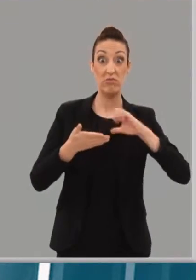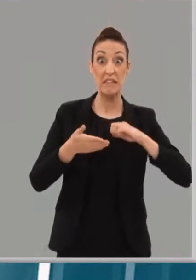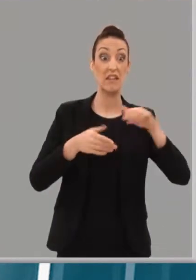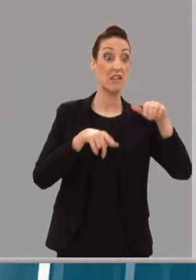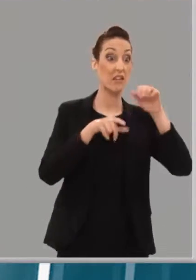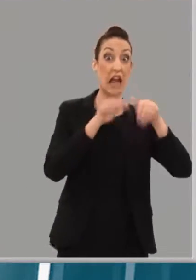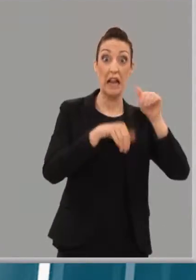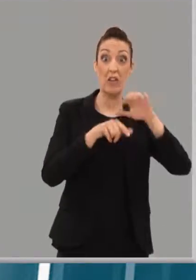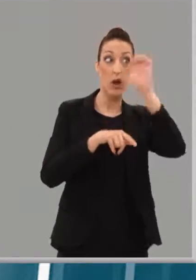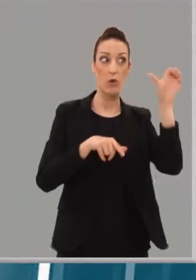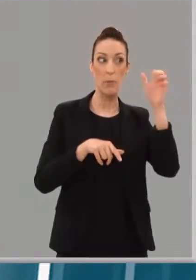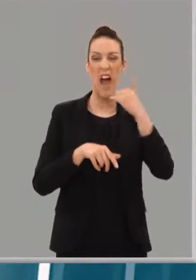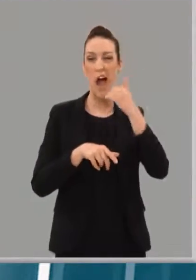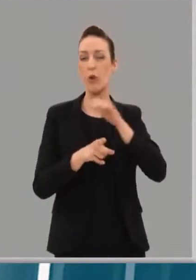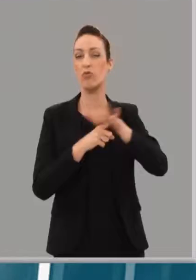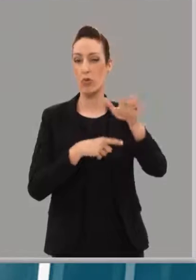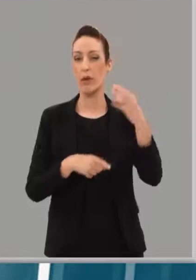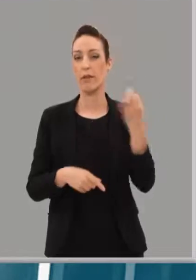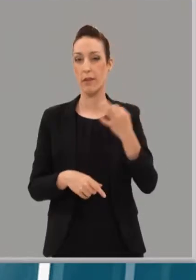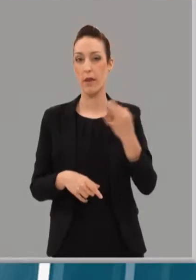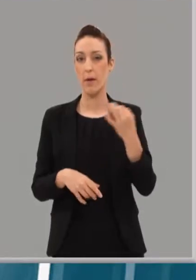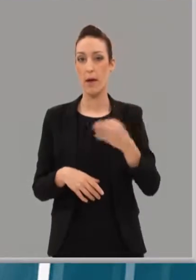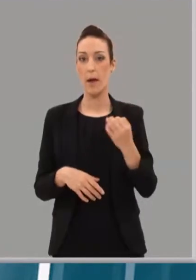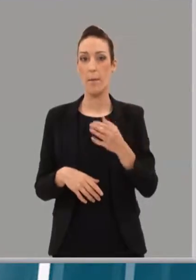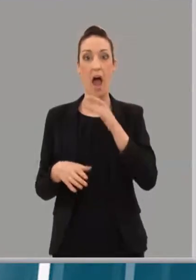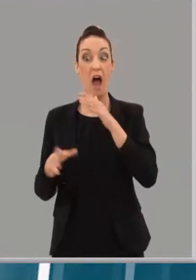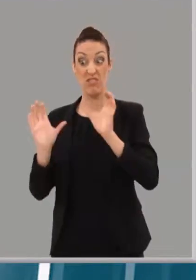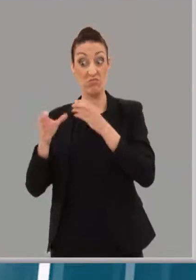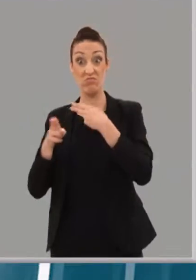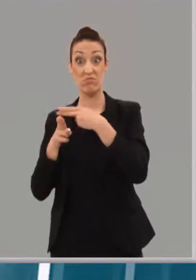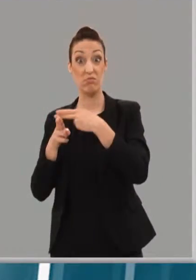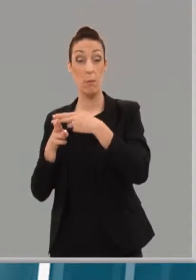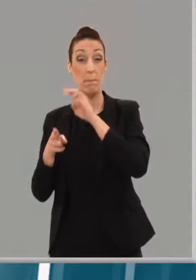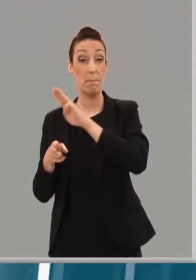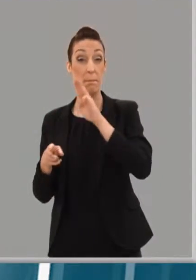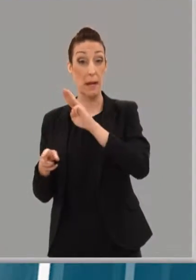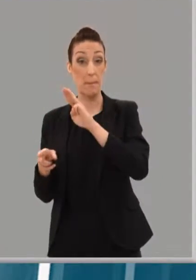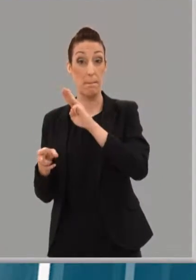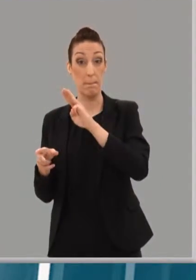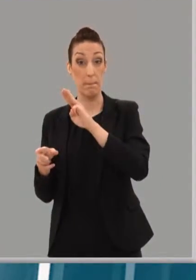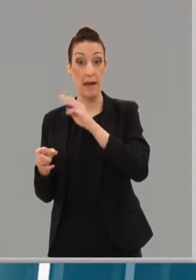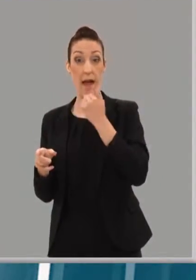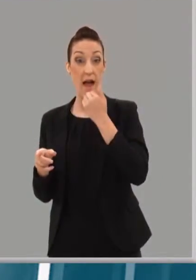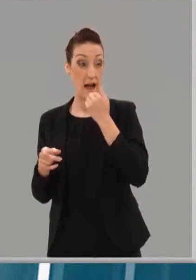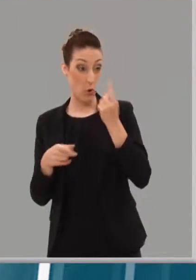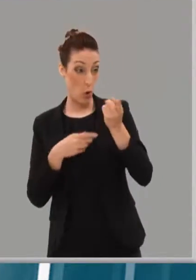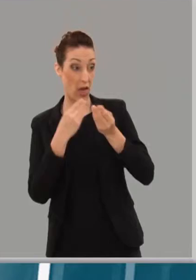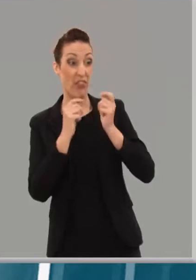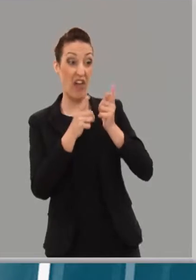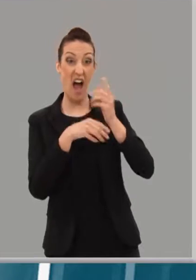influir. Reconoce que algo han hecho mal en el PP para que Logroño cambie de color y se vuelva socialista. Claro que hay que hacer